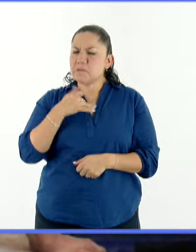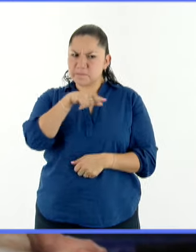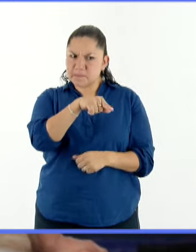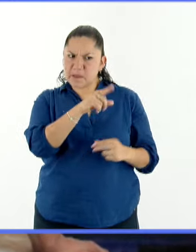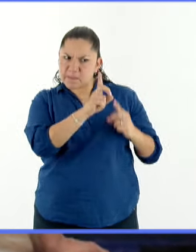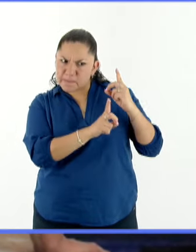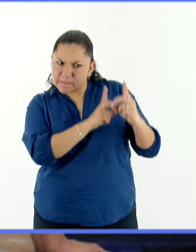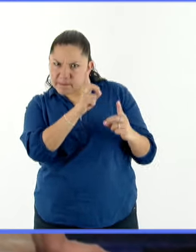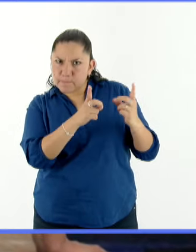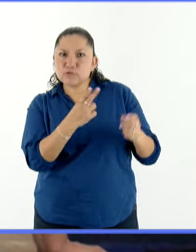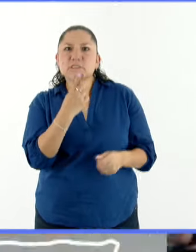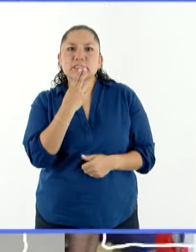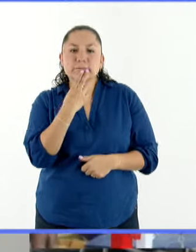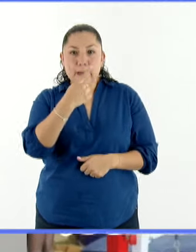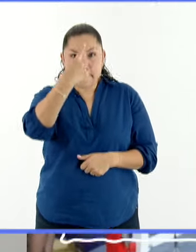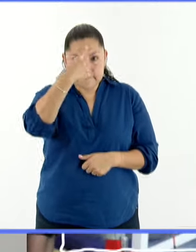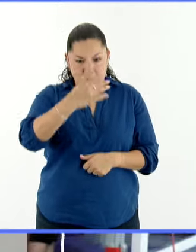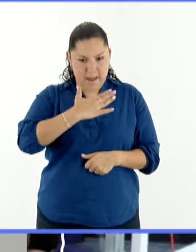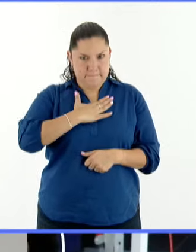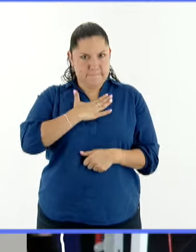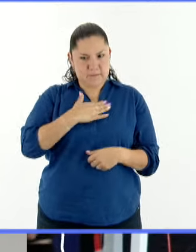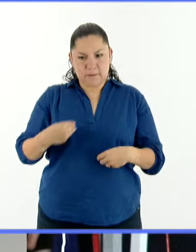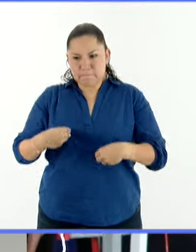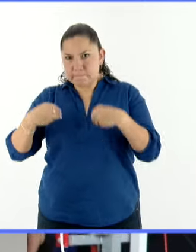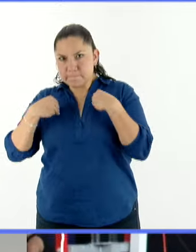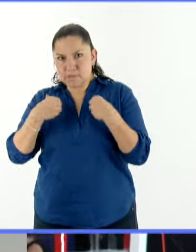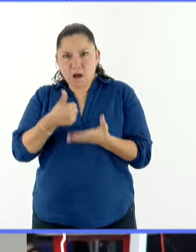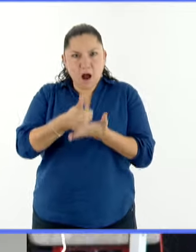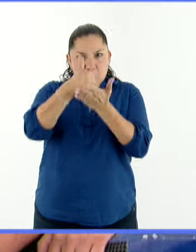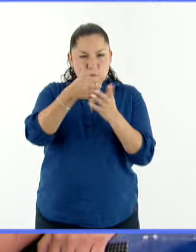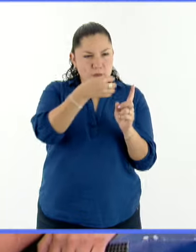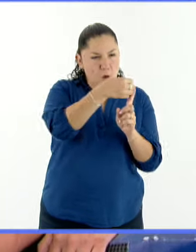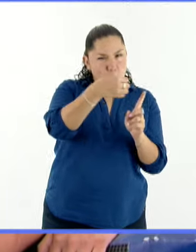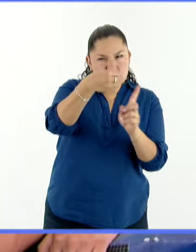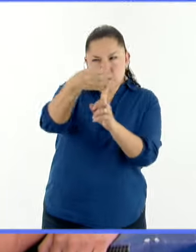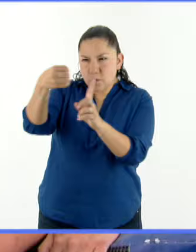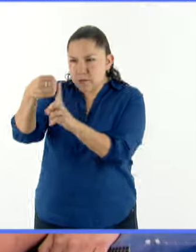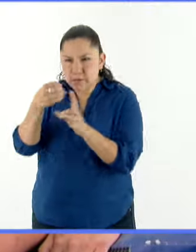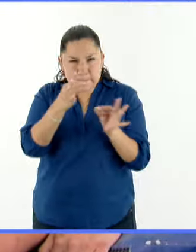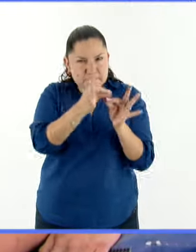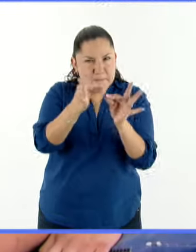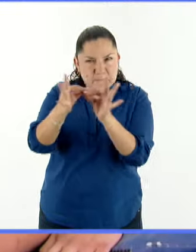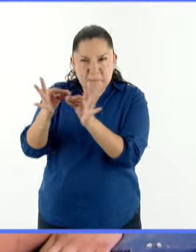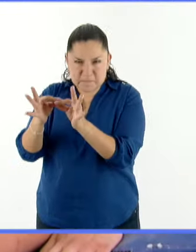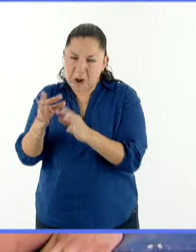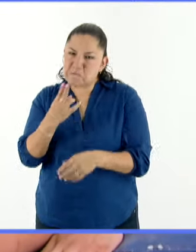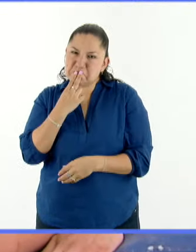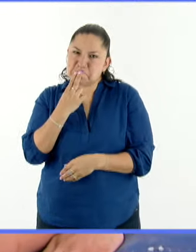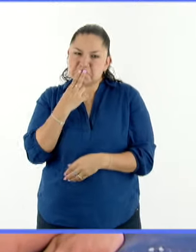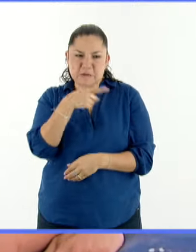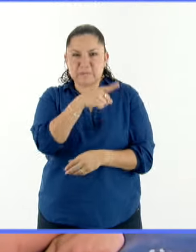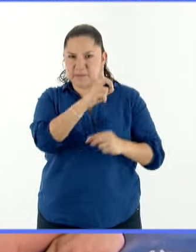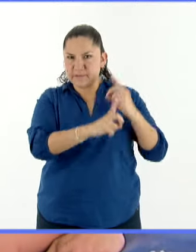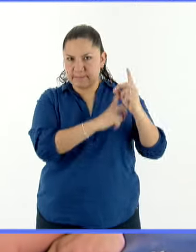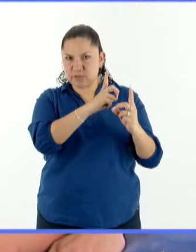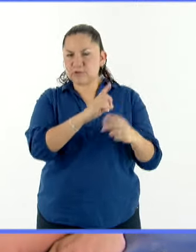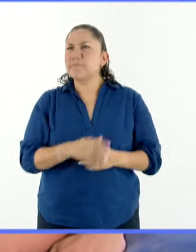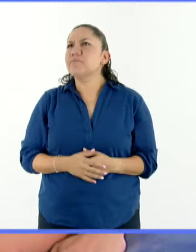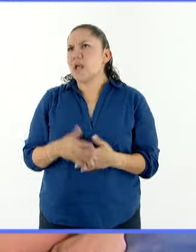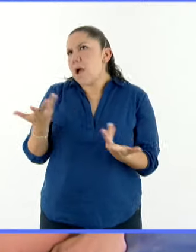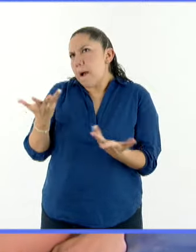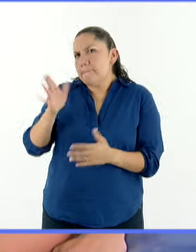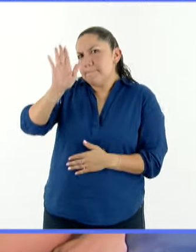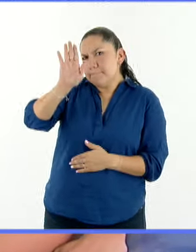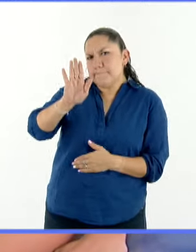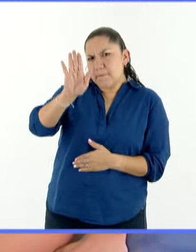herramienta para establecer orden en los ámbitos de su vida. Sí, sin duda. Creo que aunque parezcan muy diferentes, creo que sí van de la mano